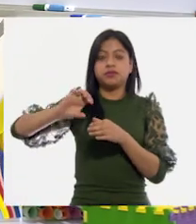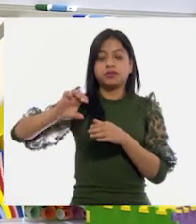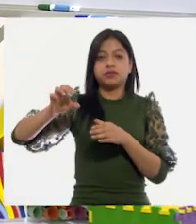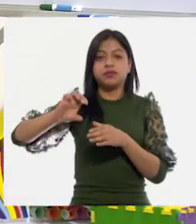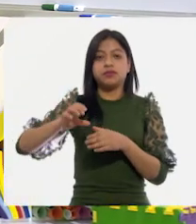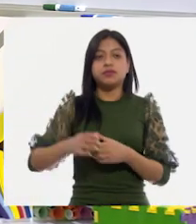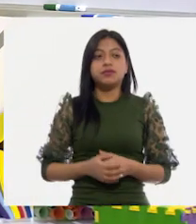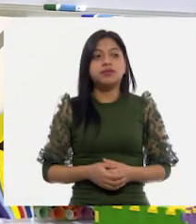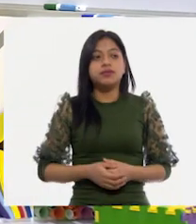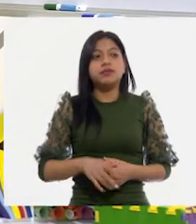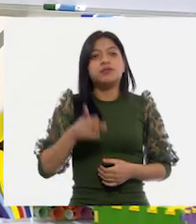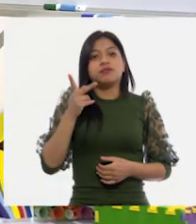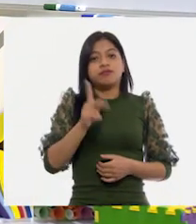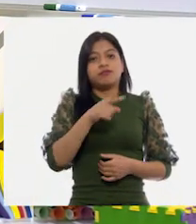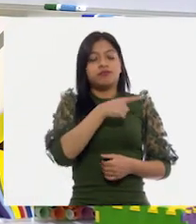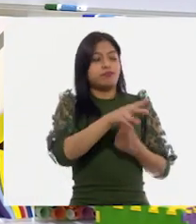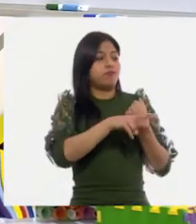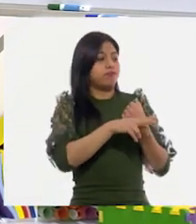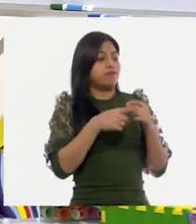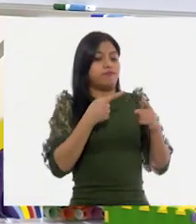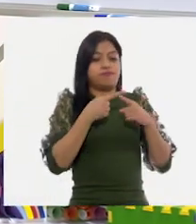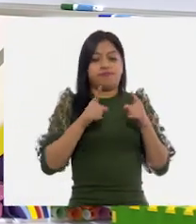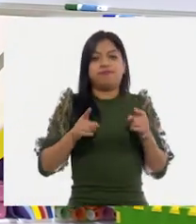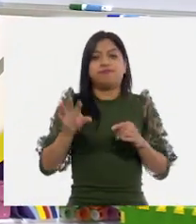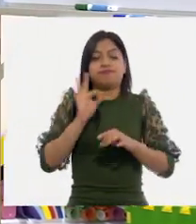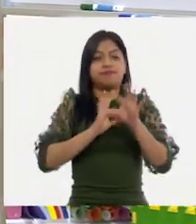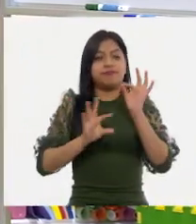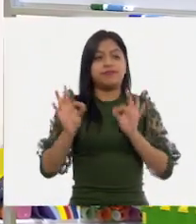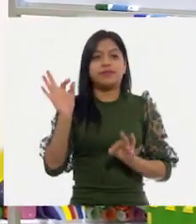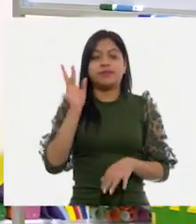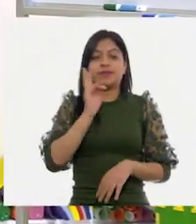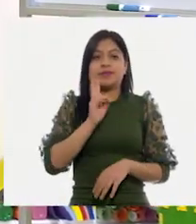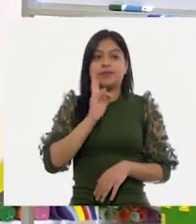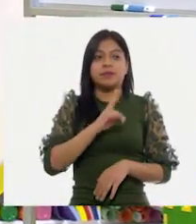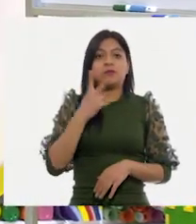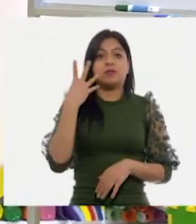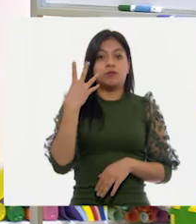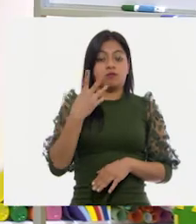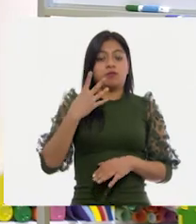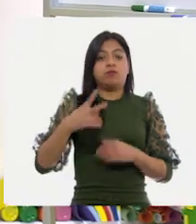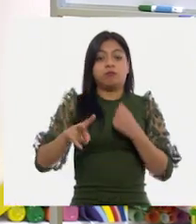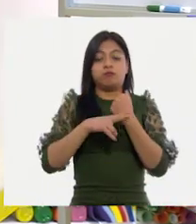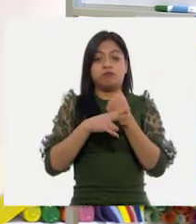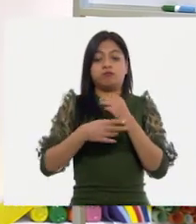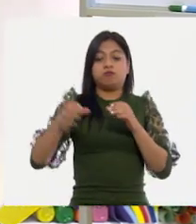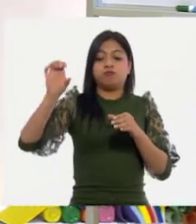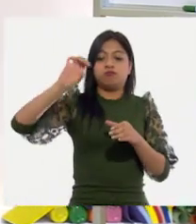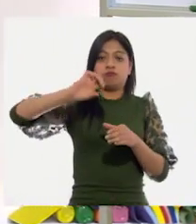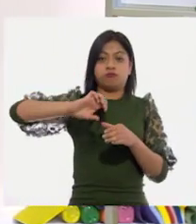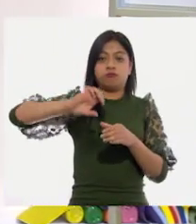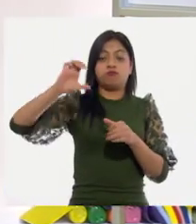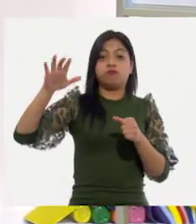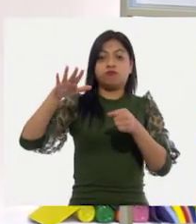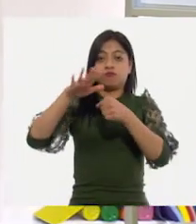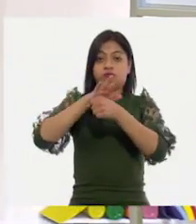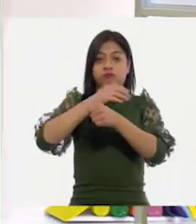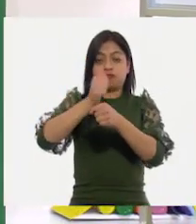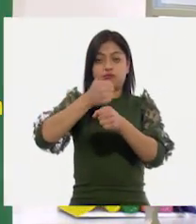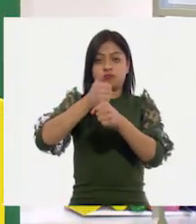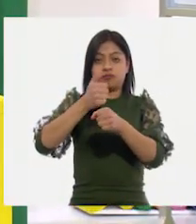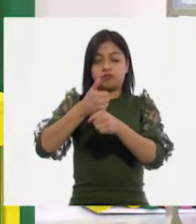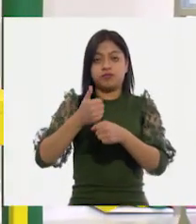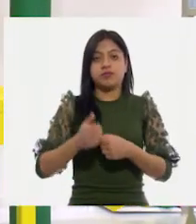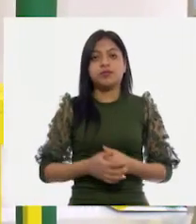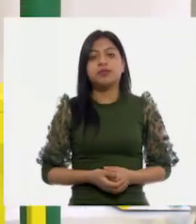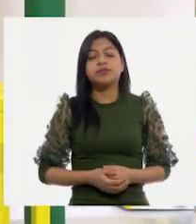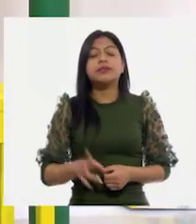que tú habías tomado ese vaso. Bueno, vamos a ver si con cuatro vasos se llena la botella. Vamos a